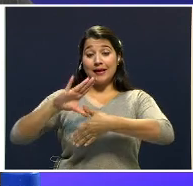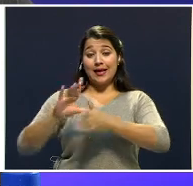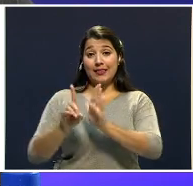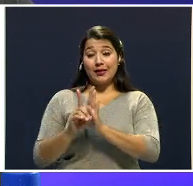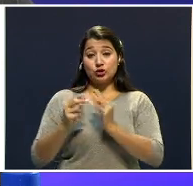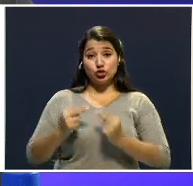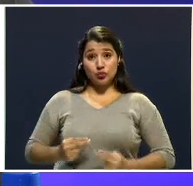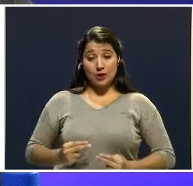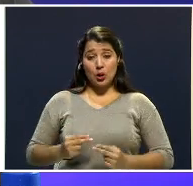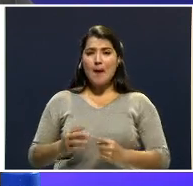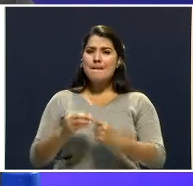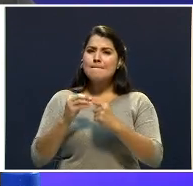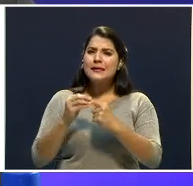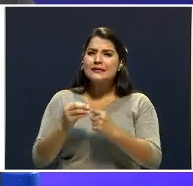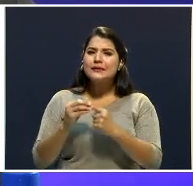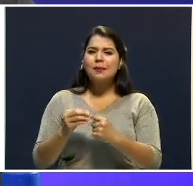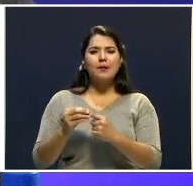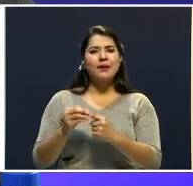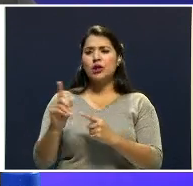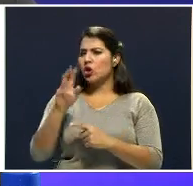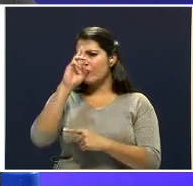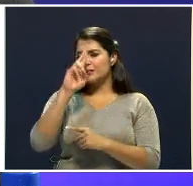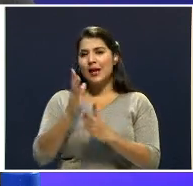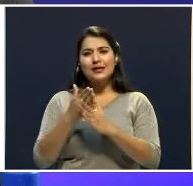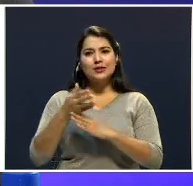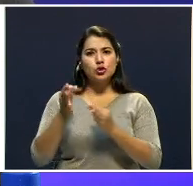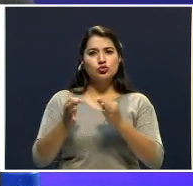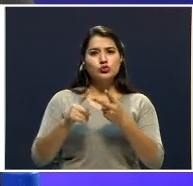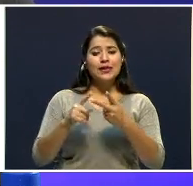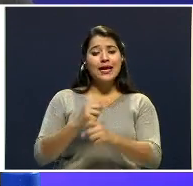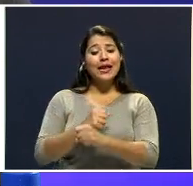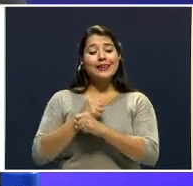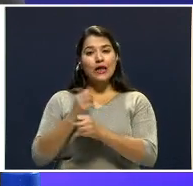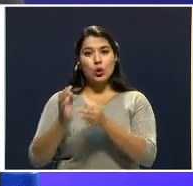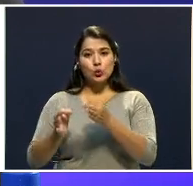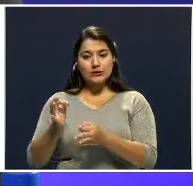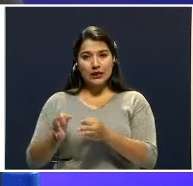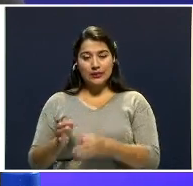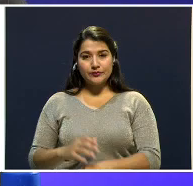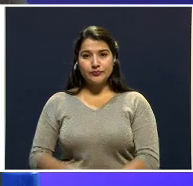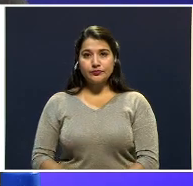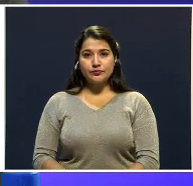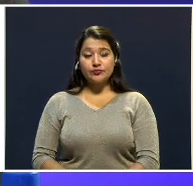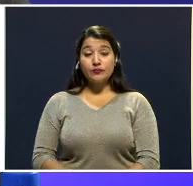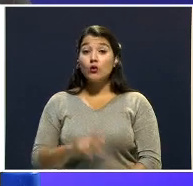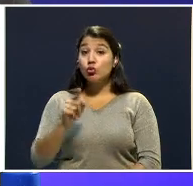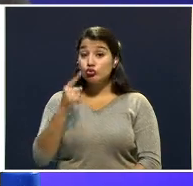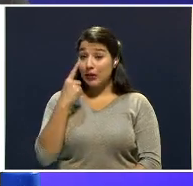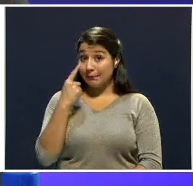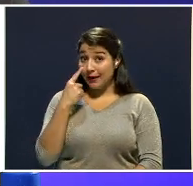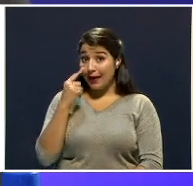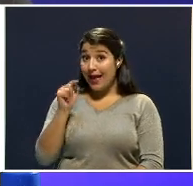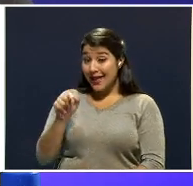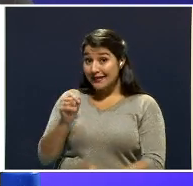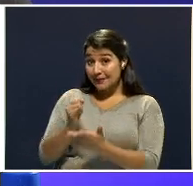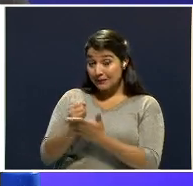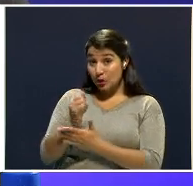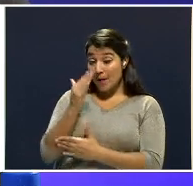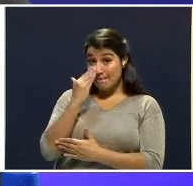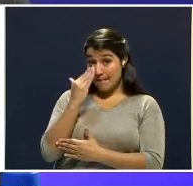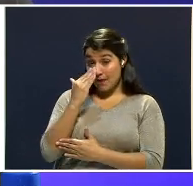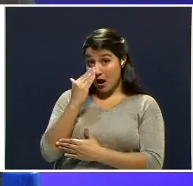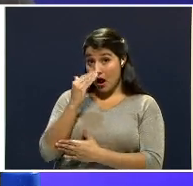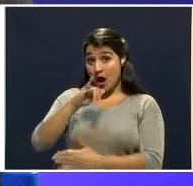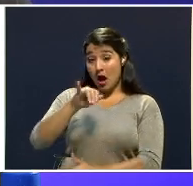principalmente el acceso a la justicia y las garantías judiciales. Entonces, fíjense que en este caso, la mamá de Josebet